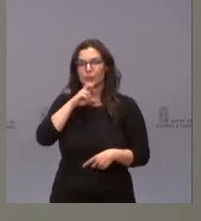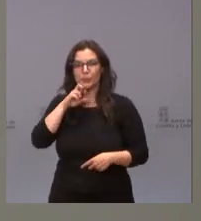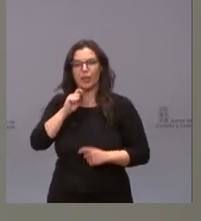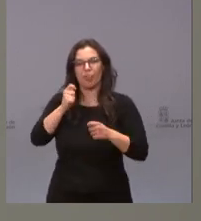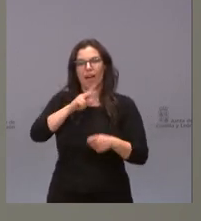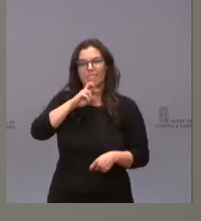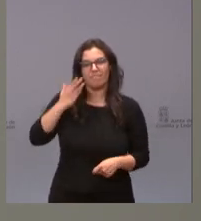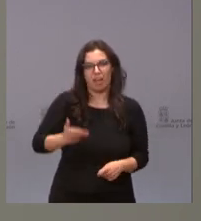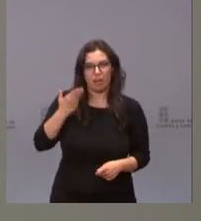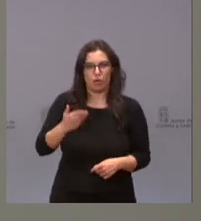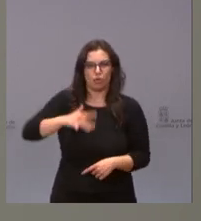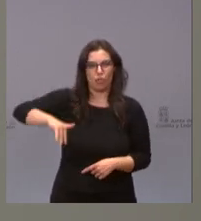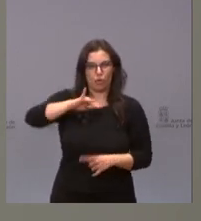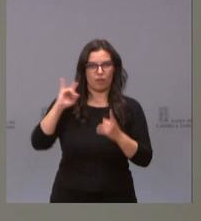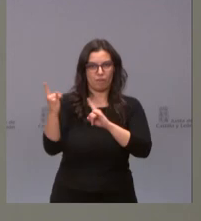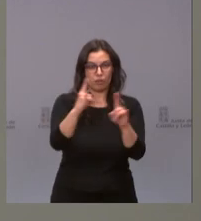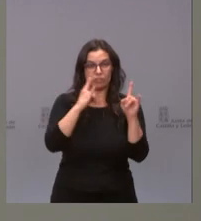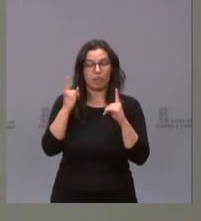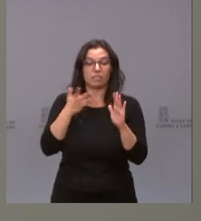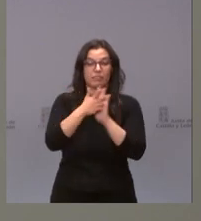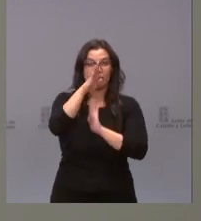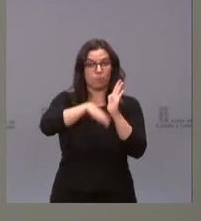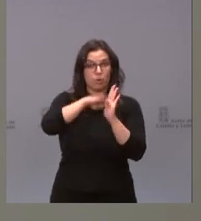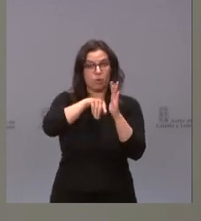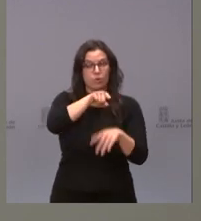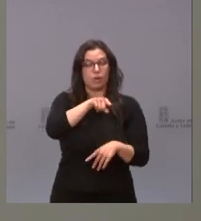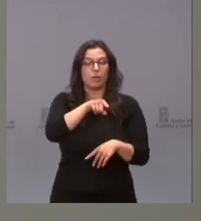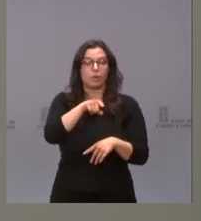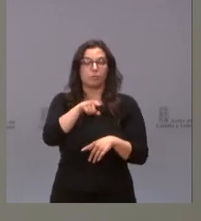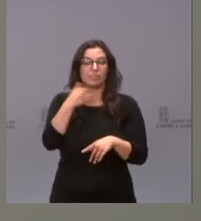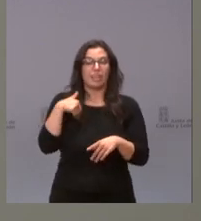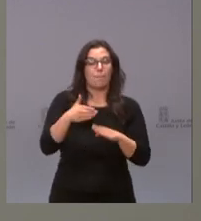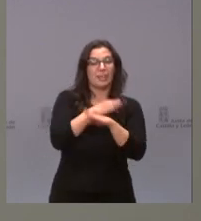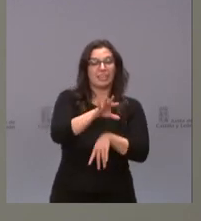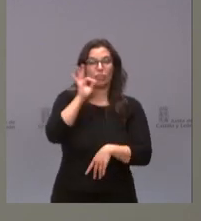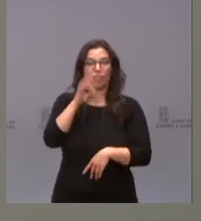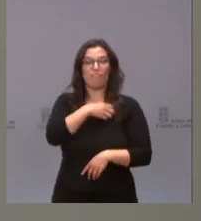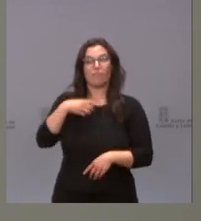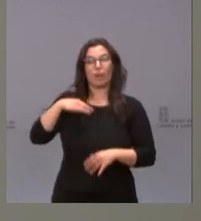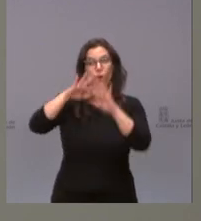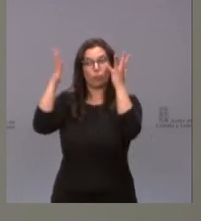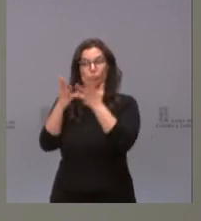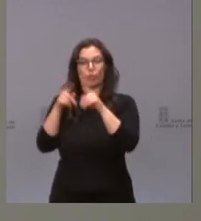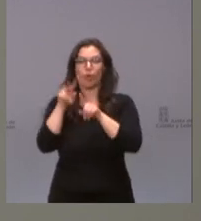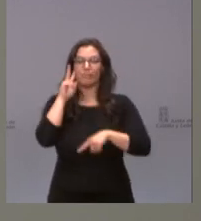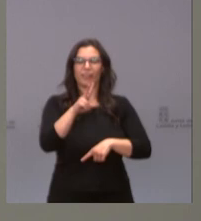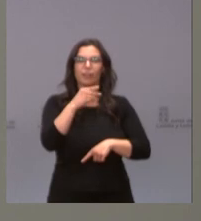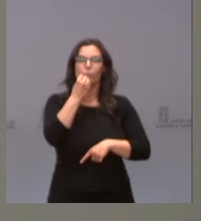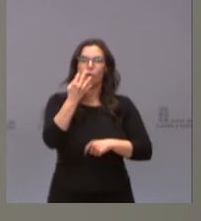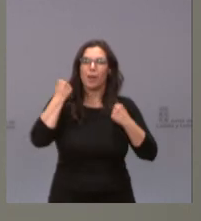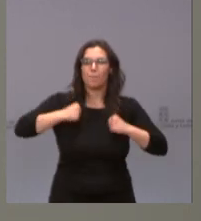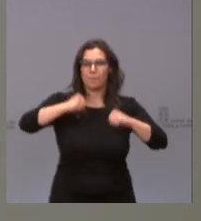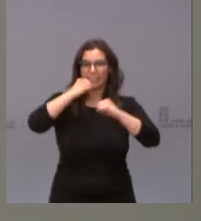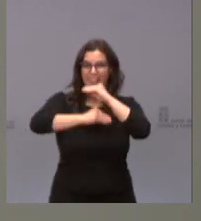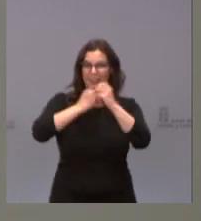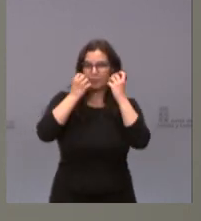espacios forestales. Esto ha hecho que el programa haya sido preseleccionado por el Banco Mundial como buena práctica, con el fin de